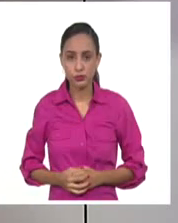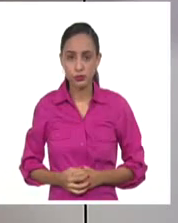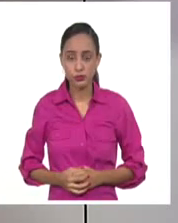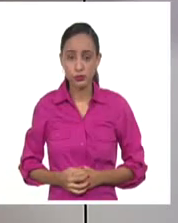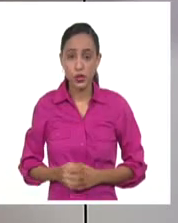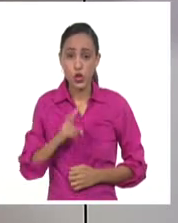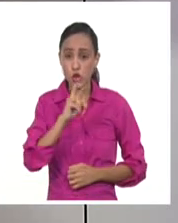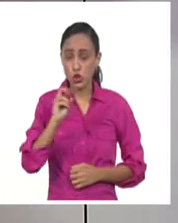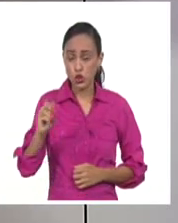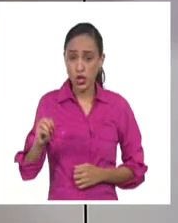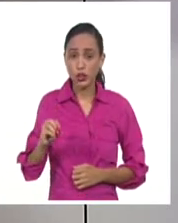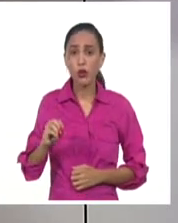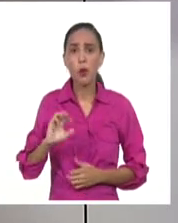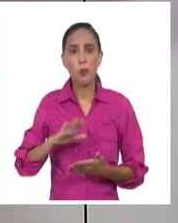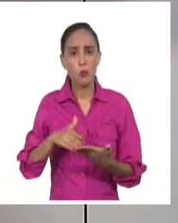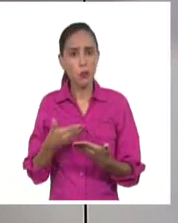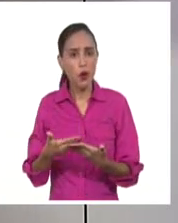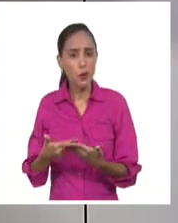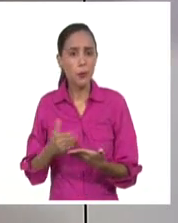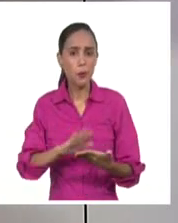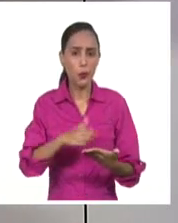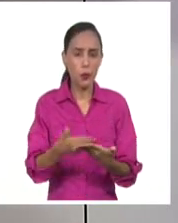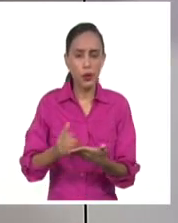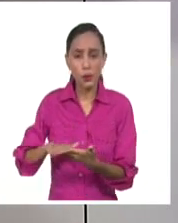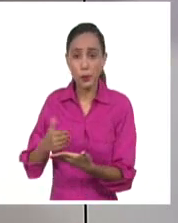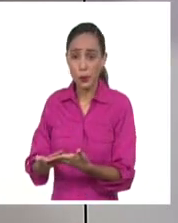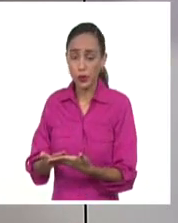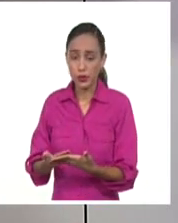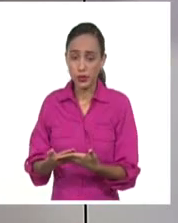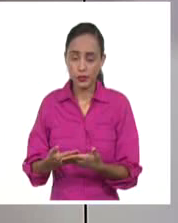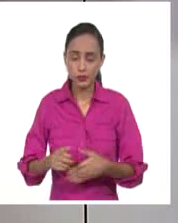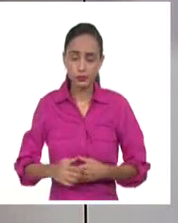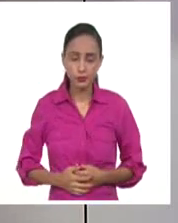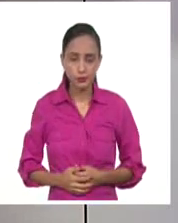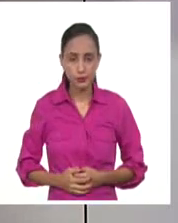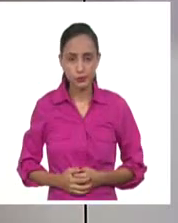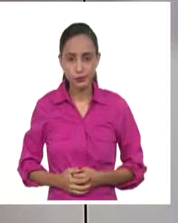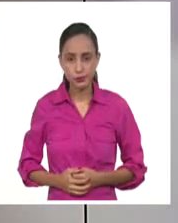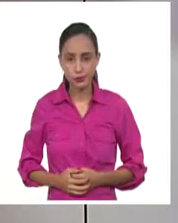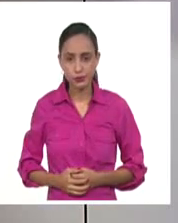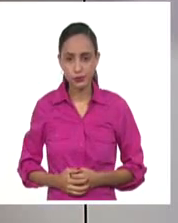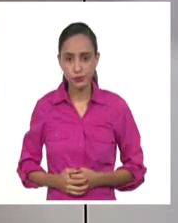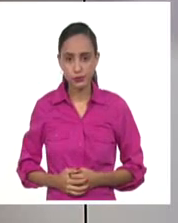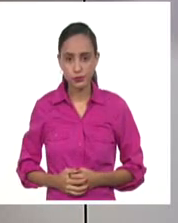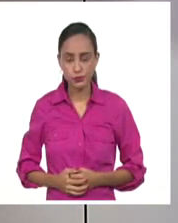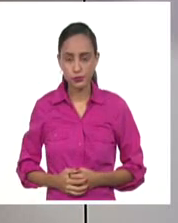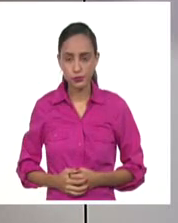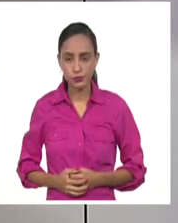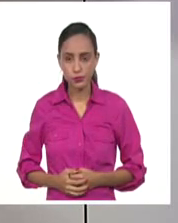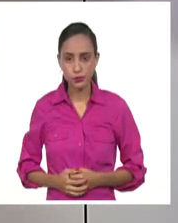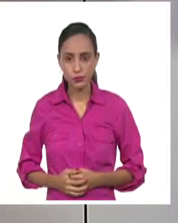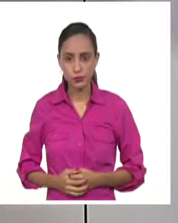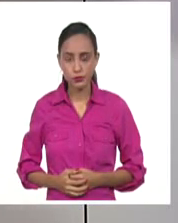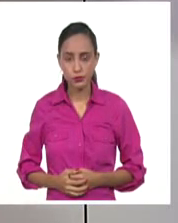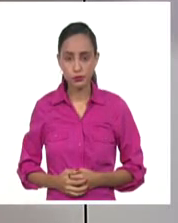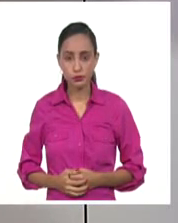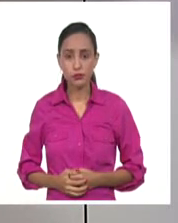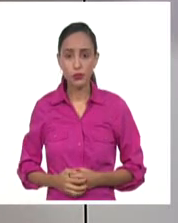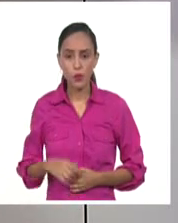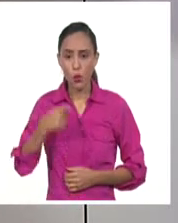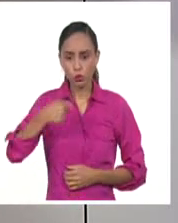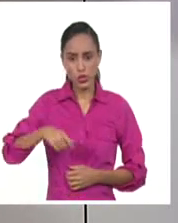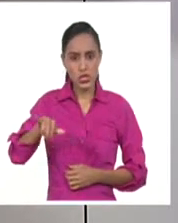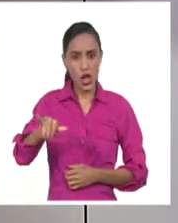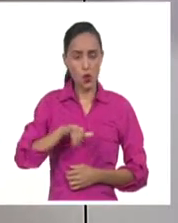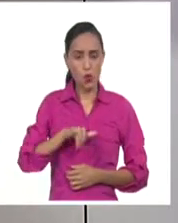intentos fallidos para aprobar una legislación similar. Según fue documentado por la Iniciativa para una Justicia Igualitaria,